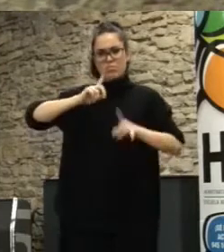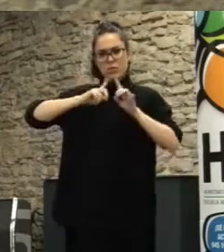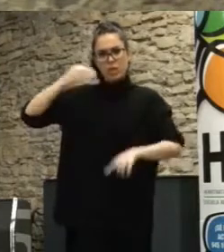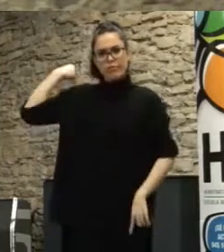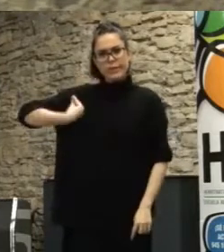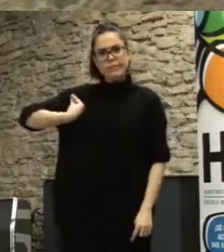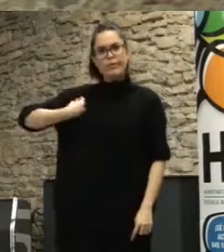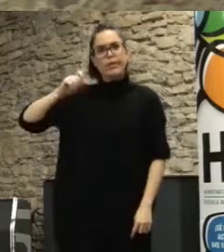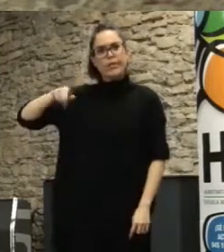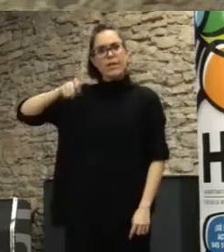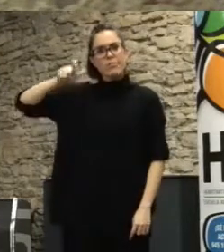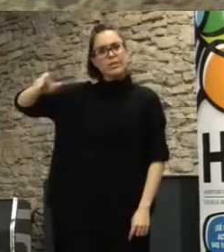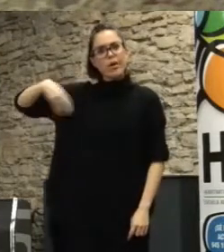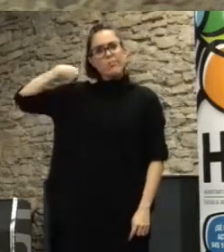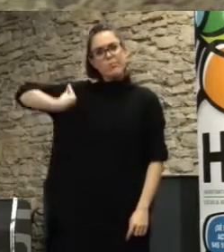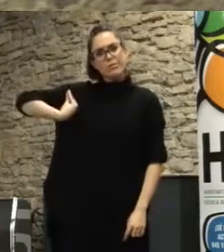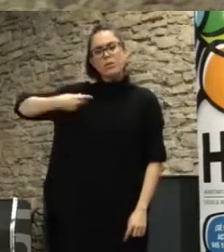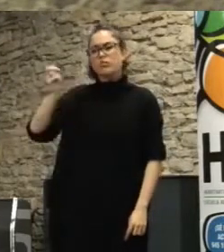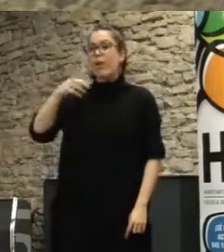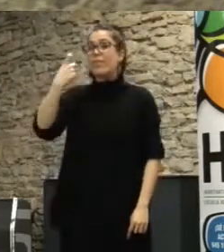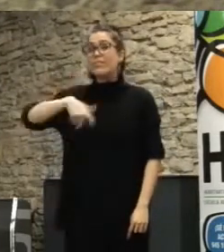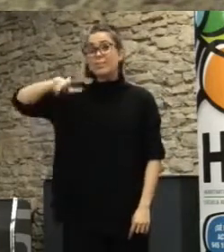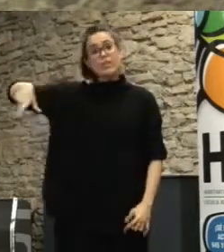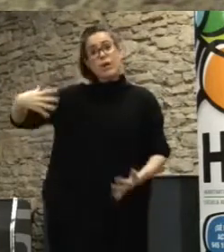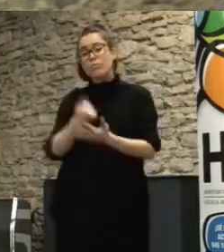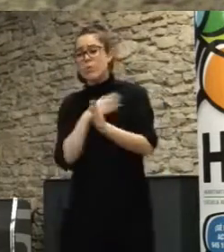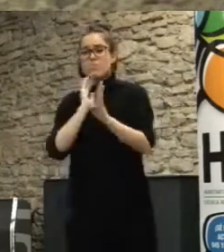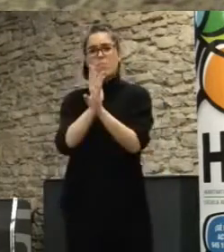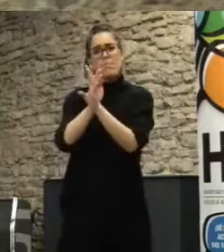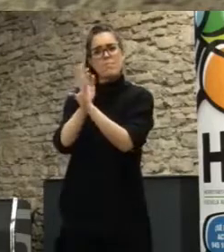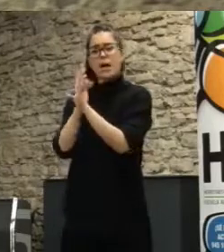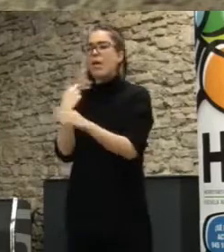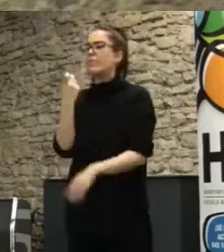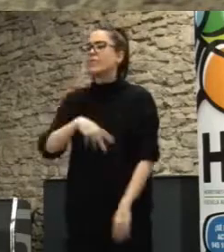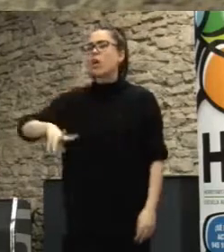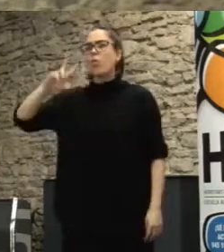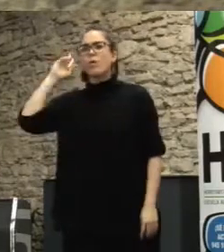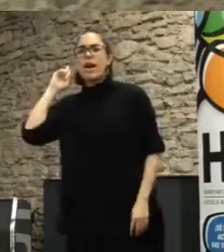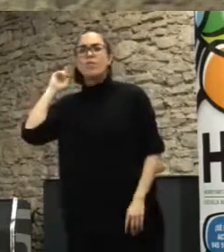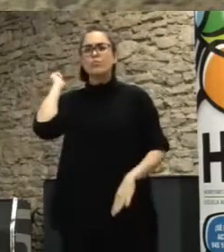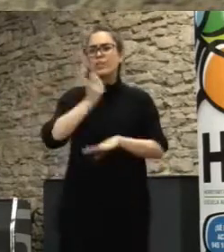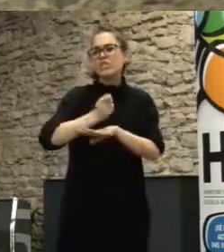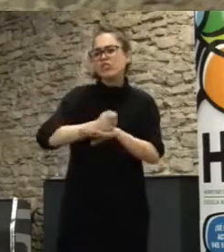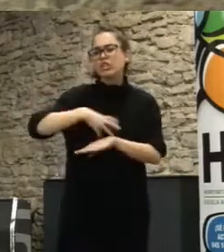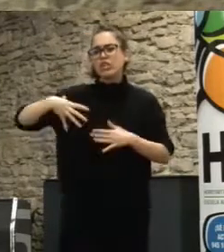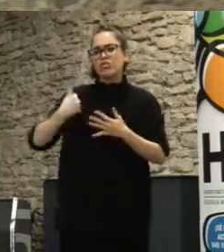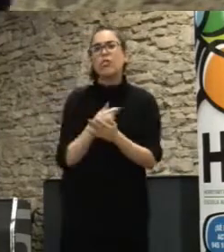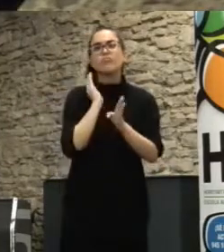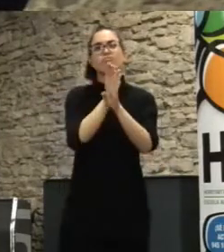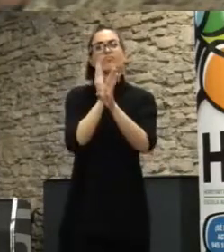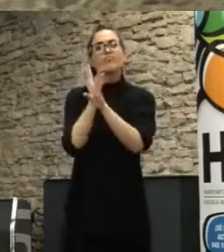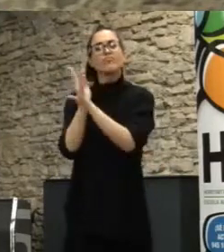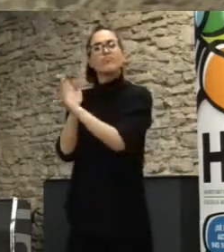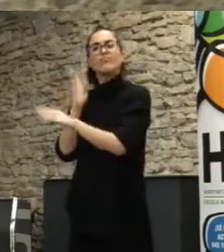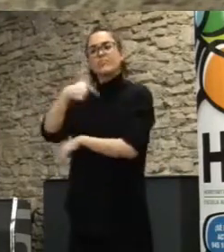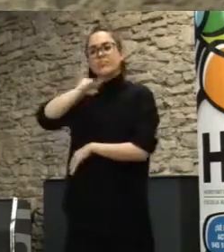abre un abanico muy interesante en el G1000 lo vimos un montón de señores de jubilados encantados de la vida que esos no les ves en las asambleas